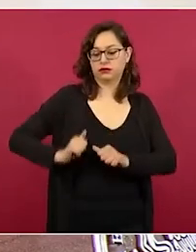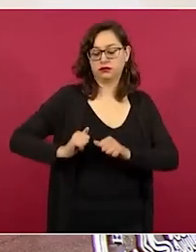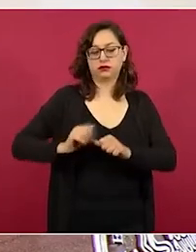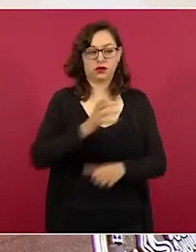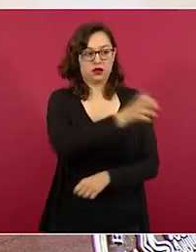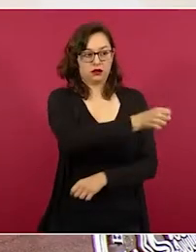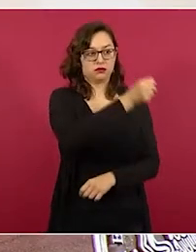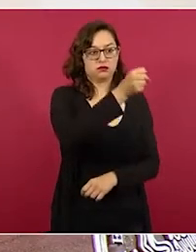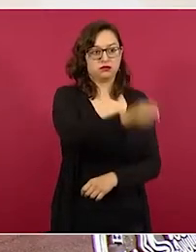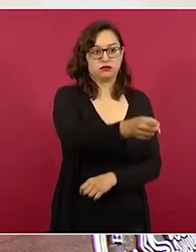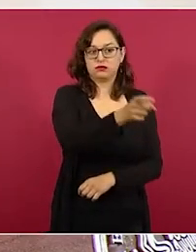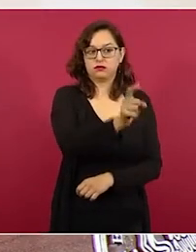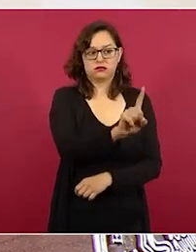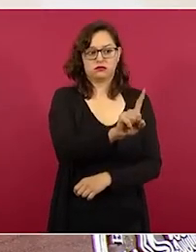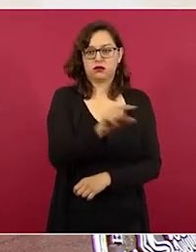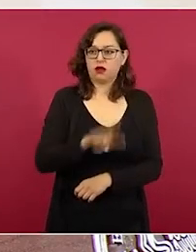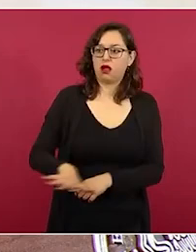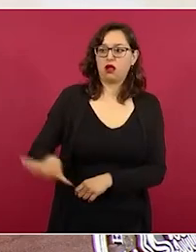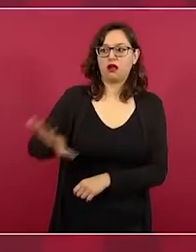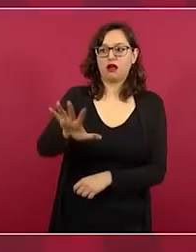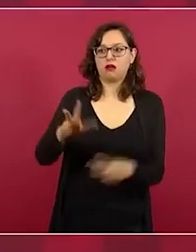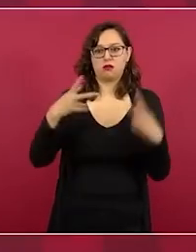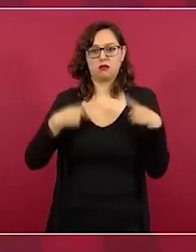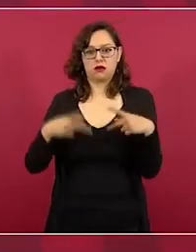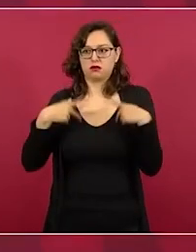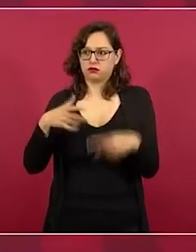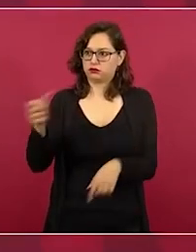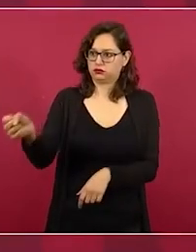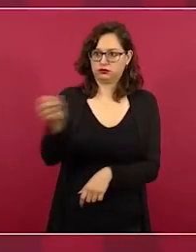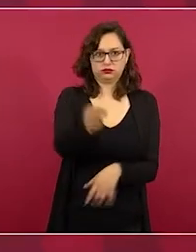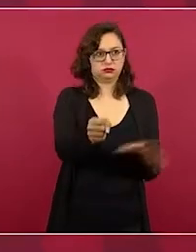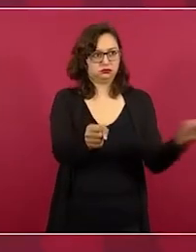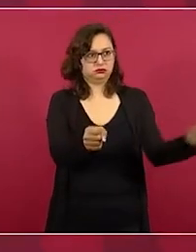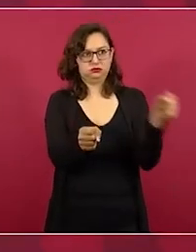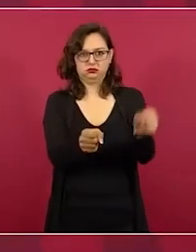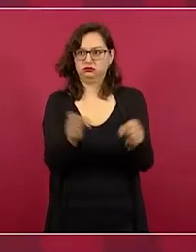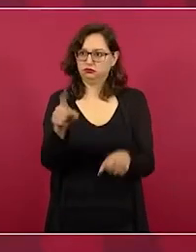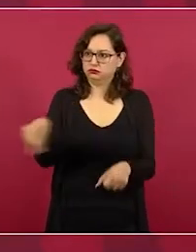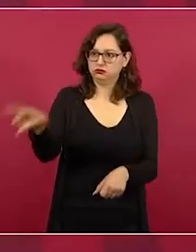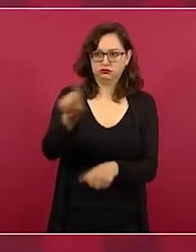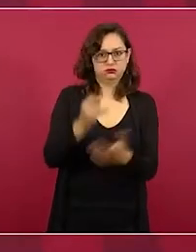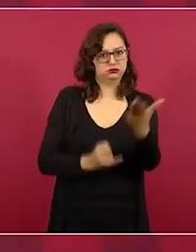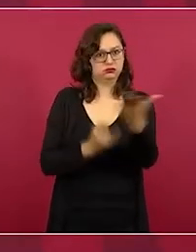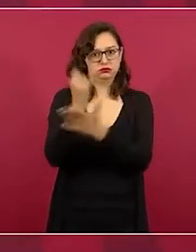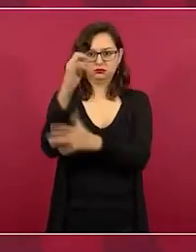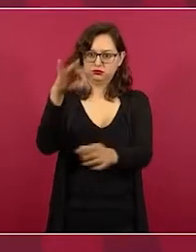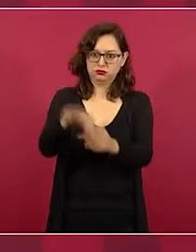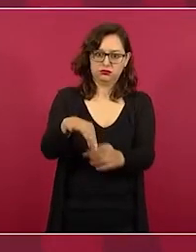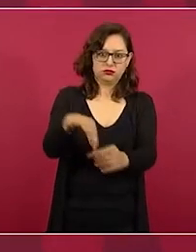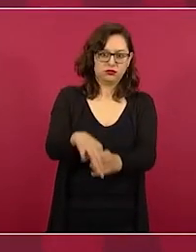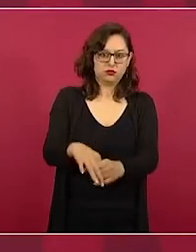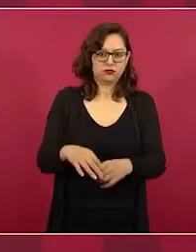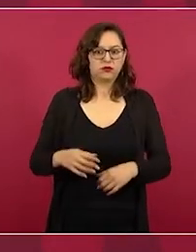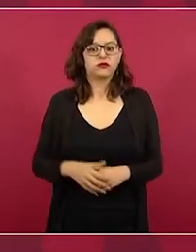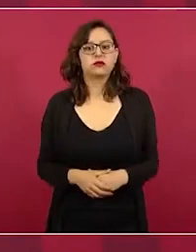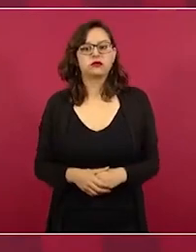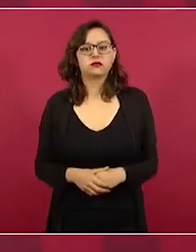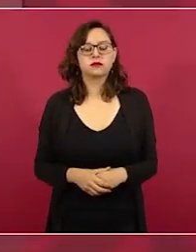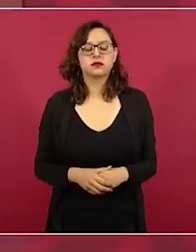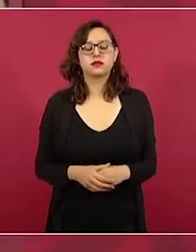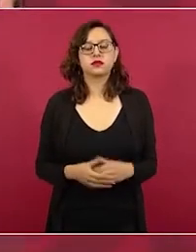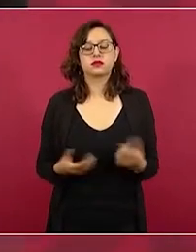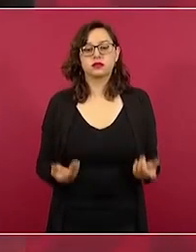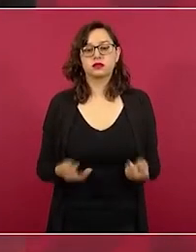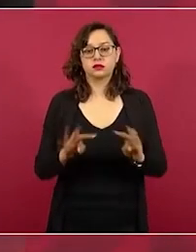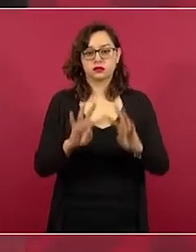la gente elija a los que van a ser consejeros, a los que van a